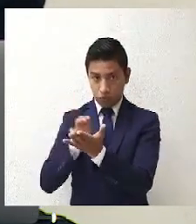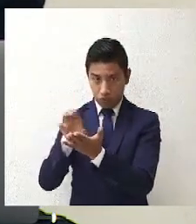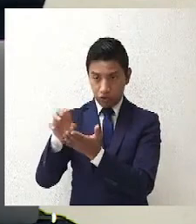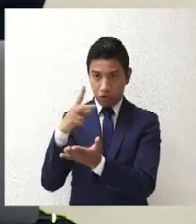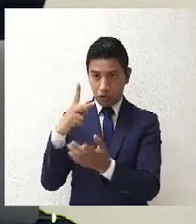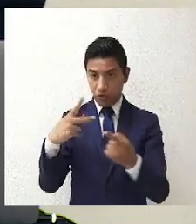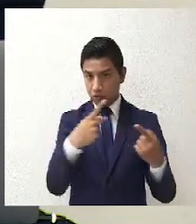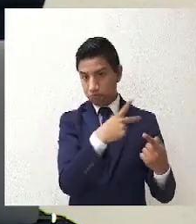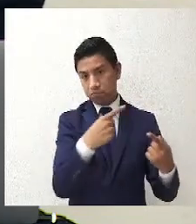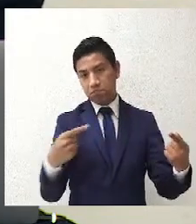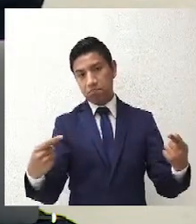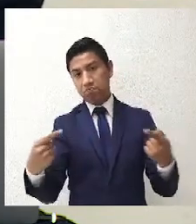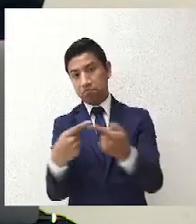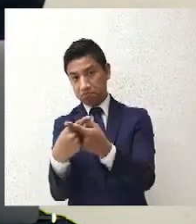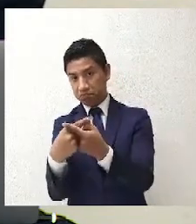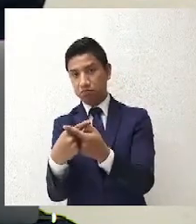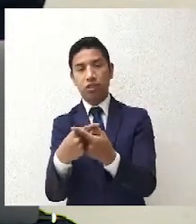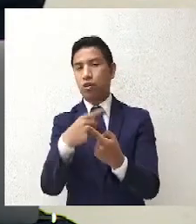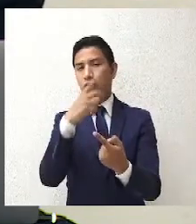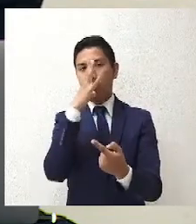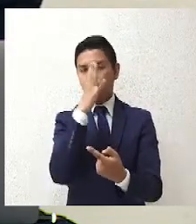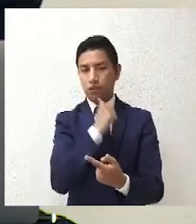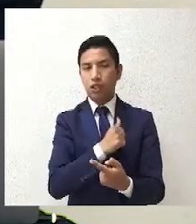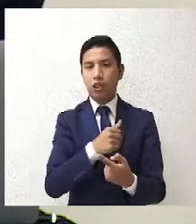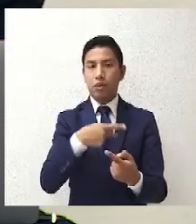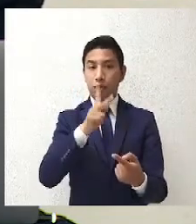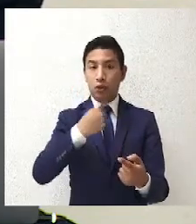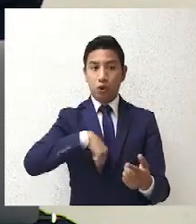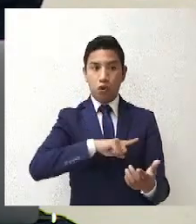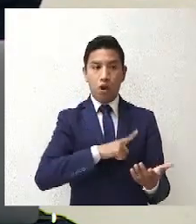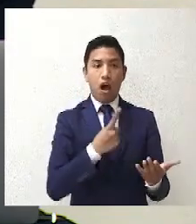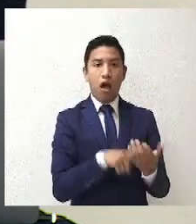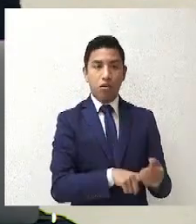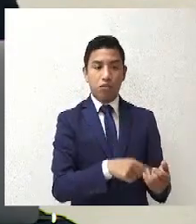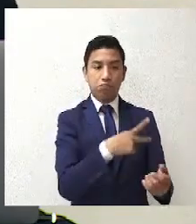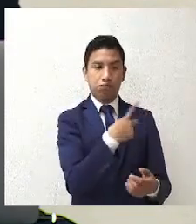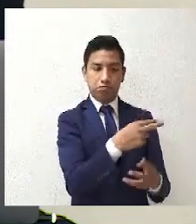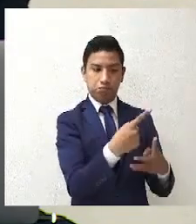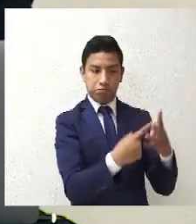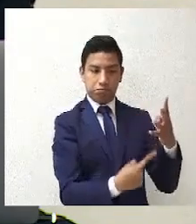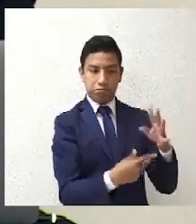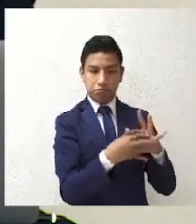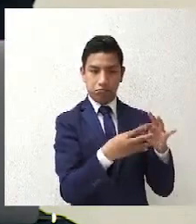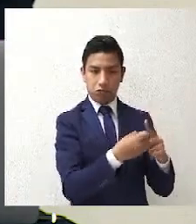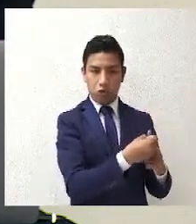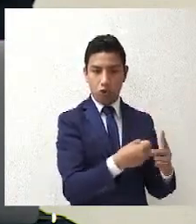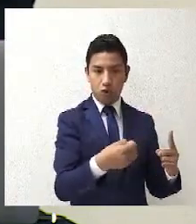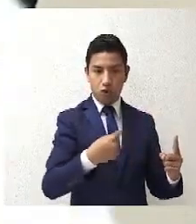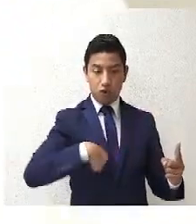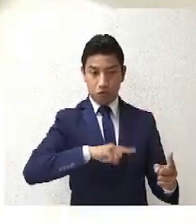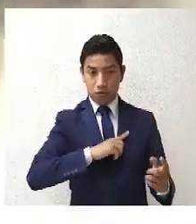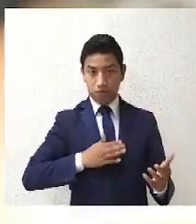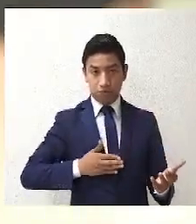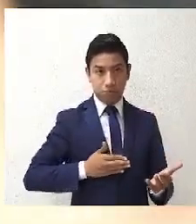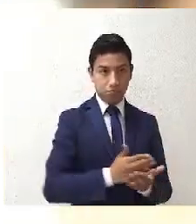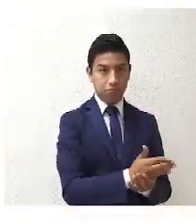Pero, como tal, meternos en la vida interna de los partidos políticos, mi respuesta es no.